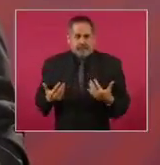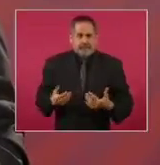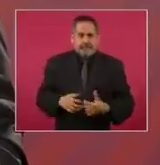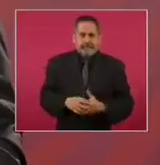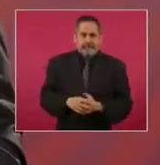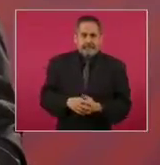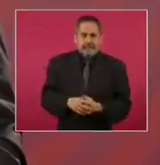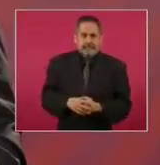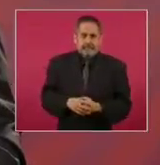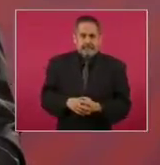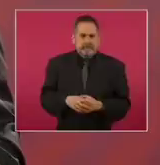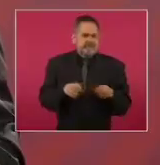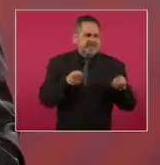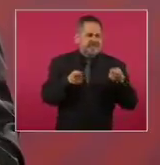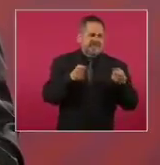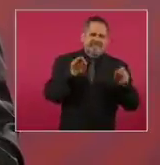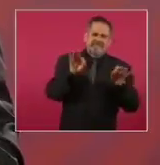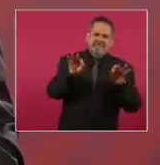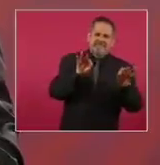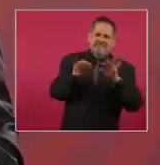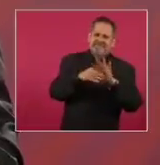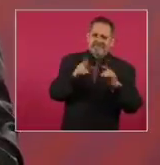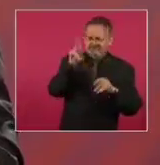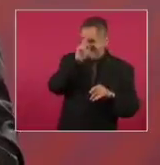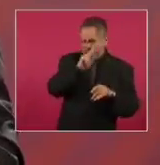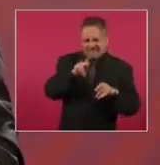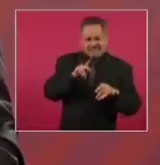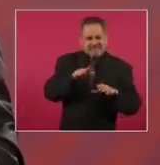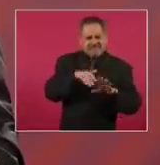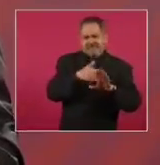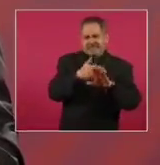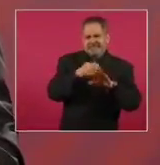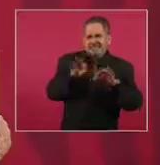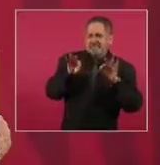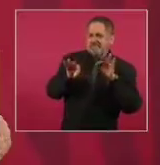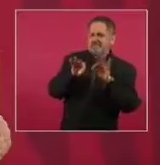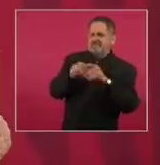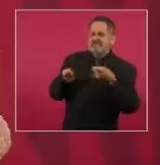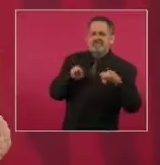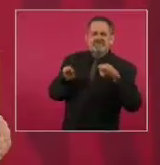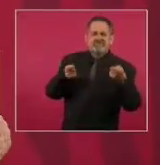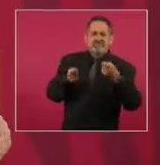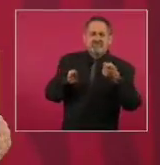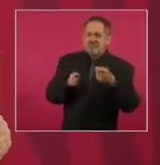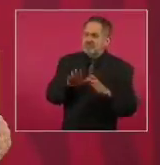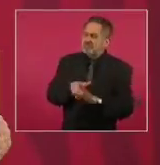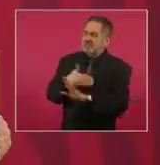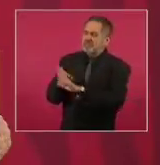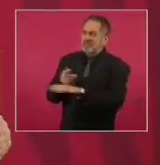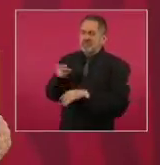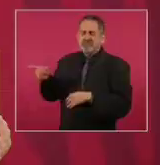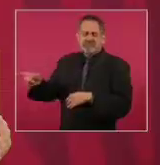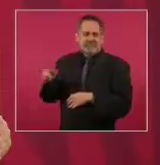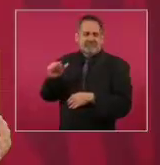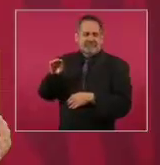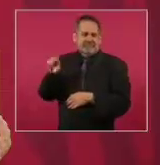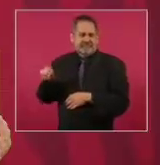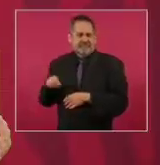Una manipulación terrible de los medios